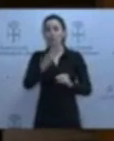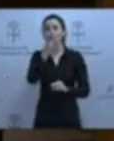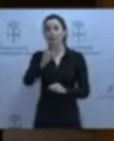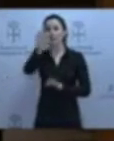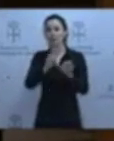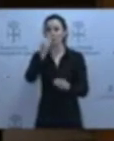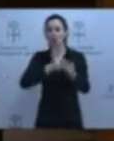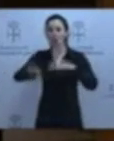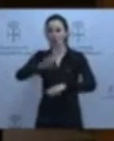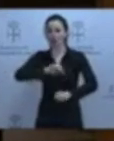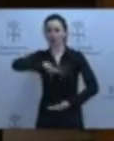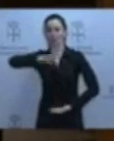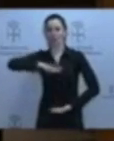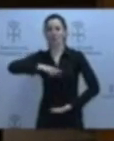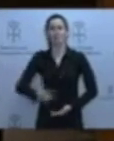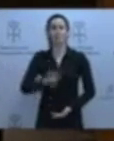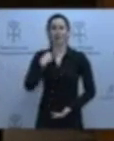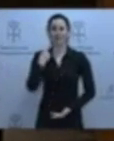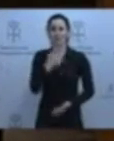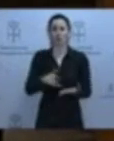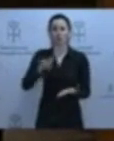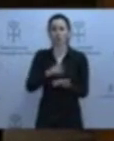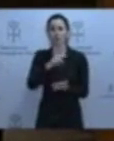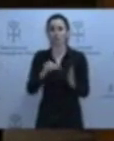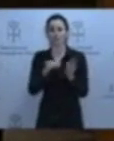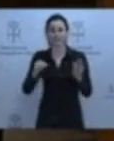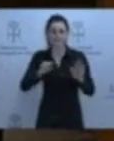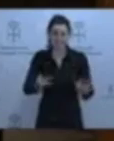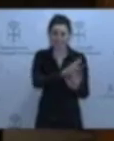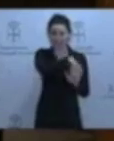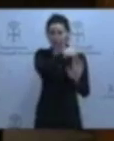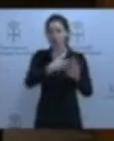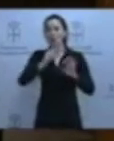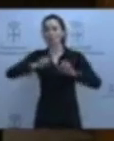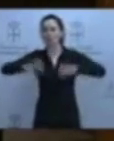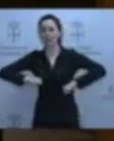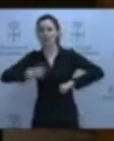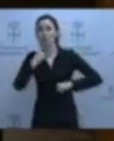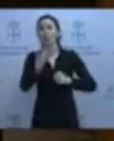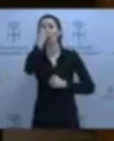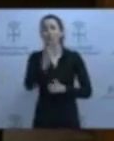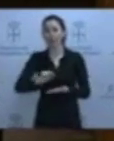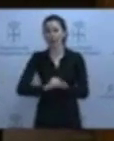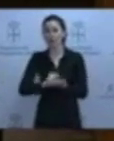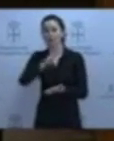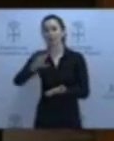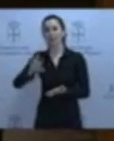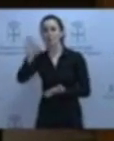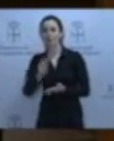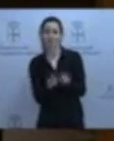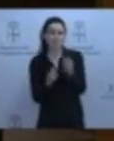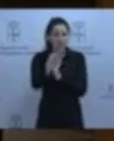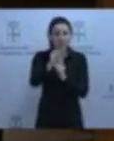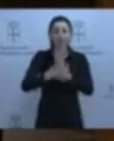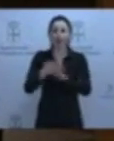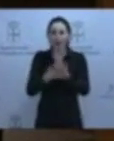consumo se ha perdido desde 2007. Los mayores de 40 años concentran los contratos de un día que han incrementado un 25%. Cuando hablamos de estos